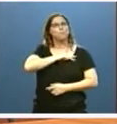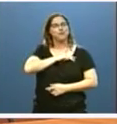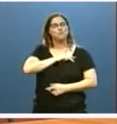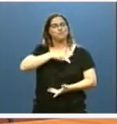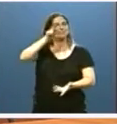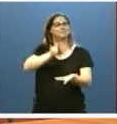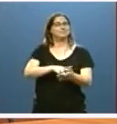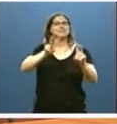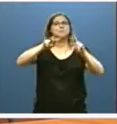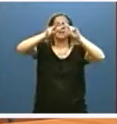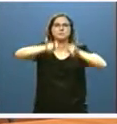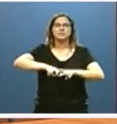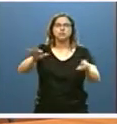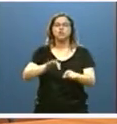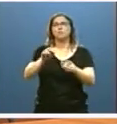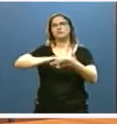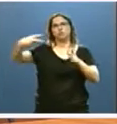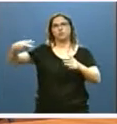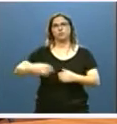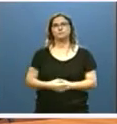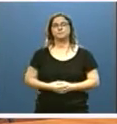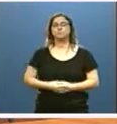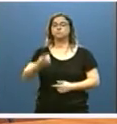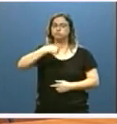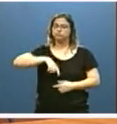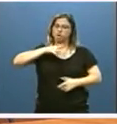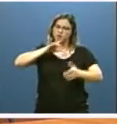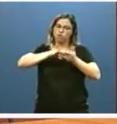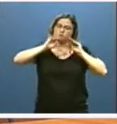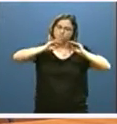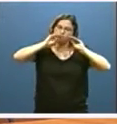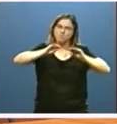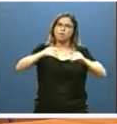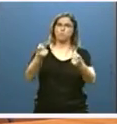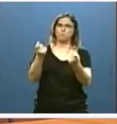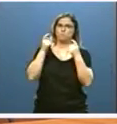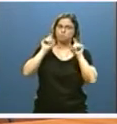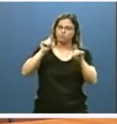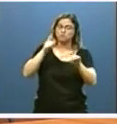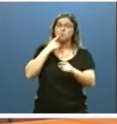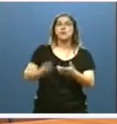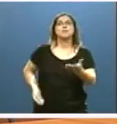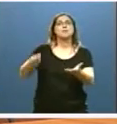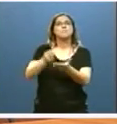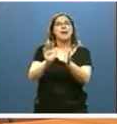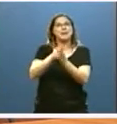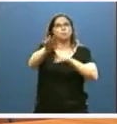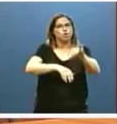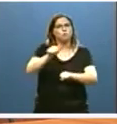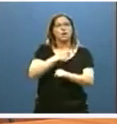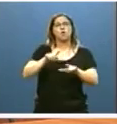en investigación e innovación. Y estamos formando al profesorado y financiando la compra de libros y dispositivos